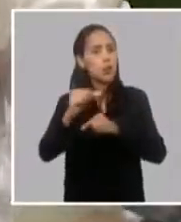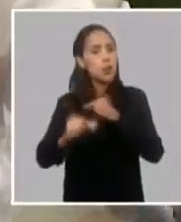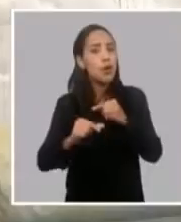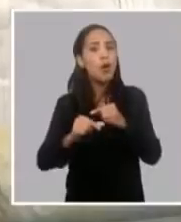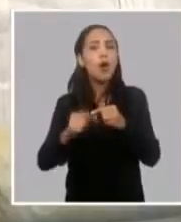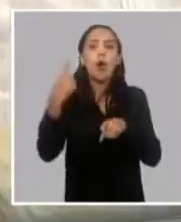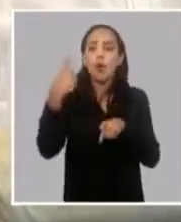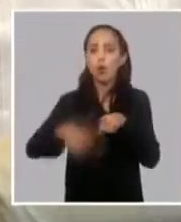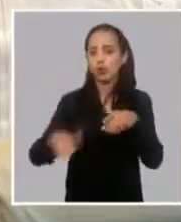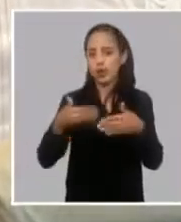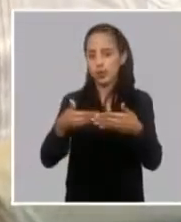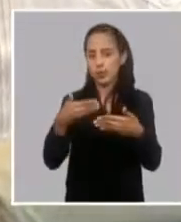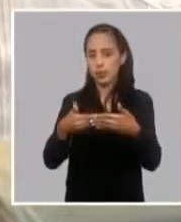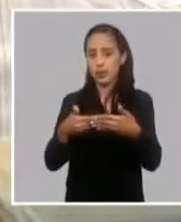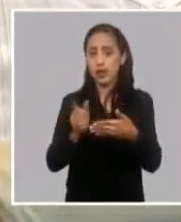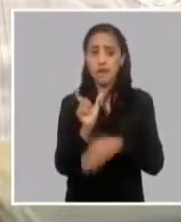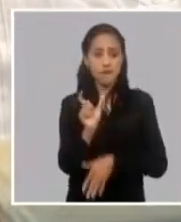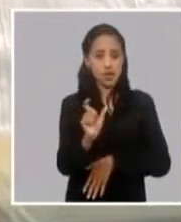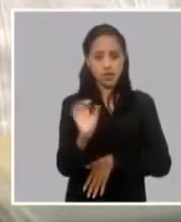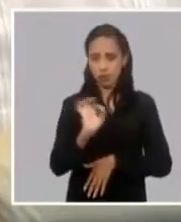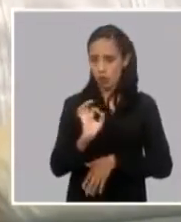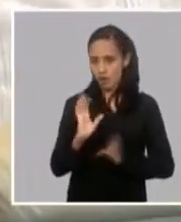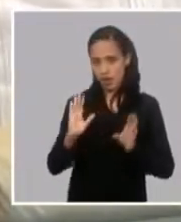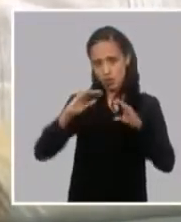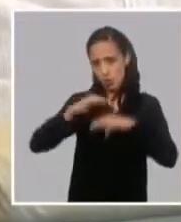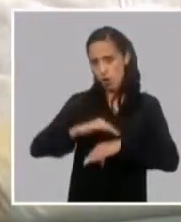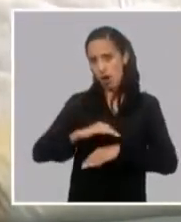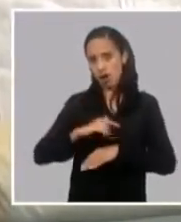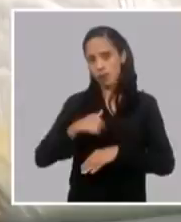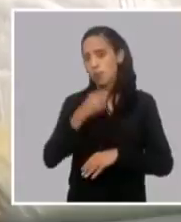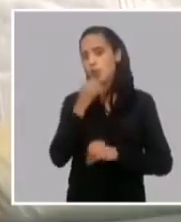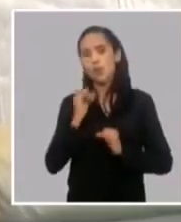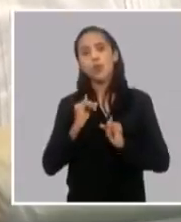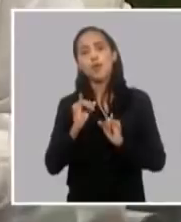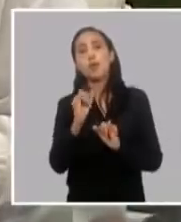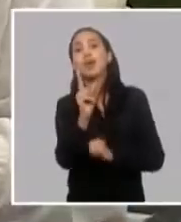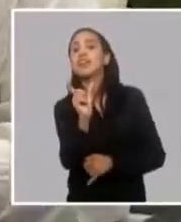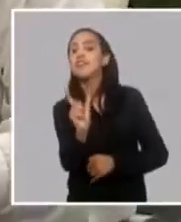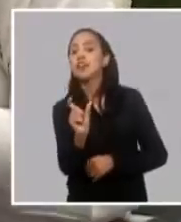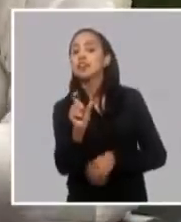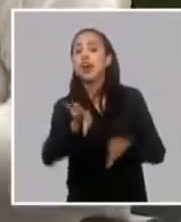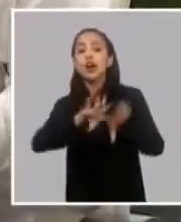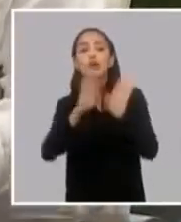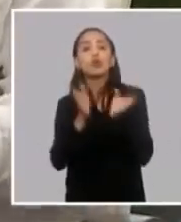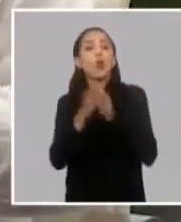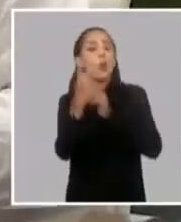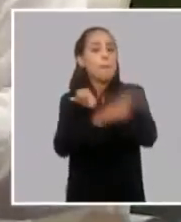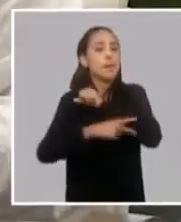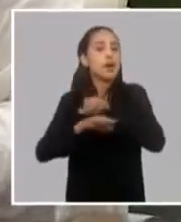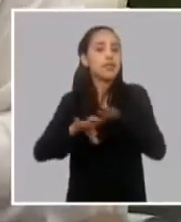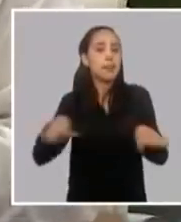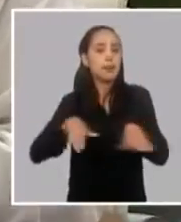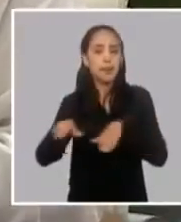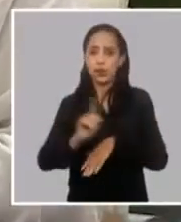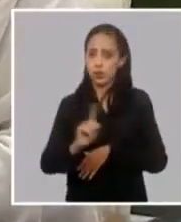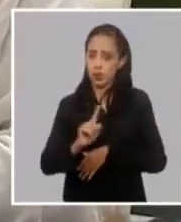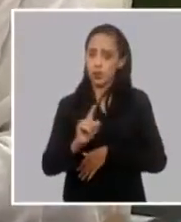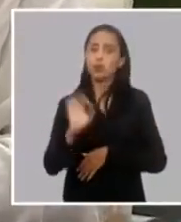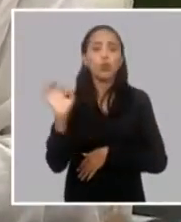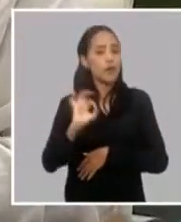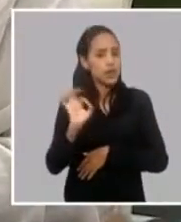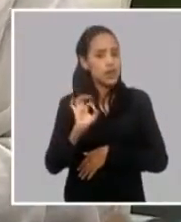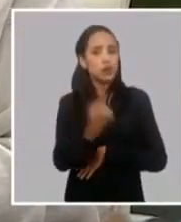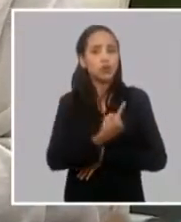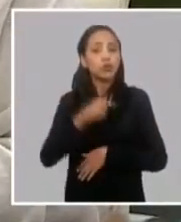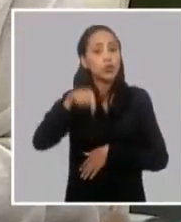iremos extendiendo no tenemos una fecha de que en tal fecha todo el país está en esas condiciones creo que tenemos que ir creando condiciones para